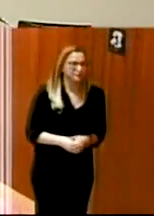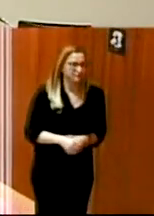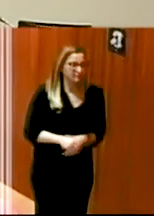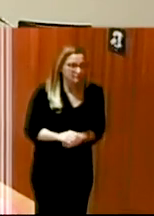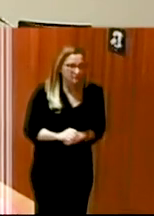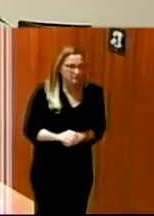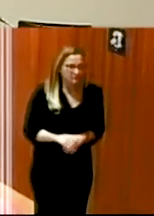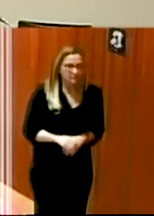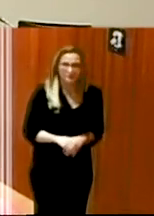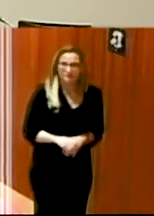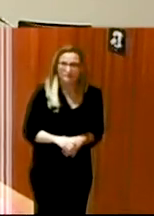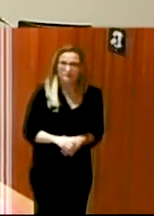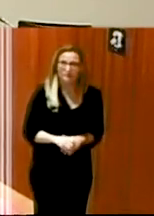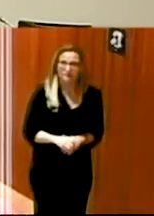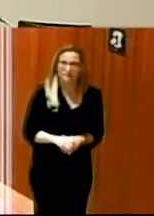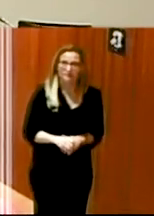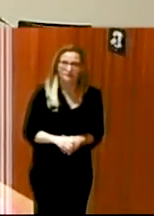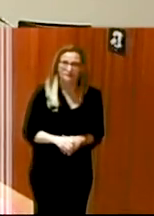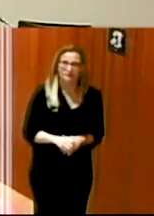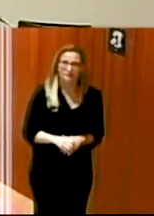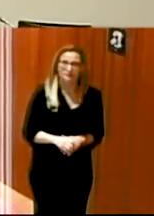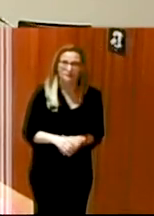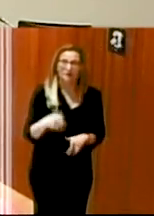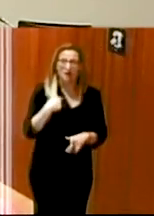a ti